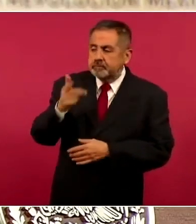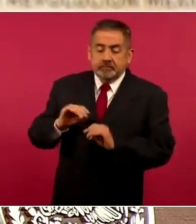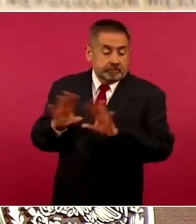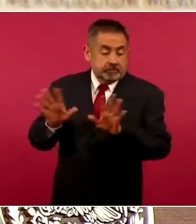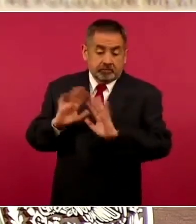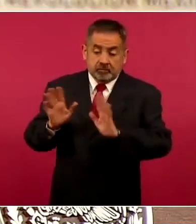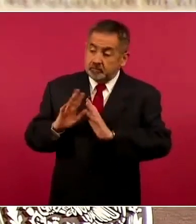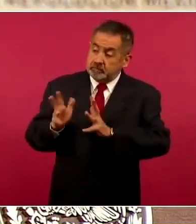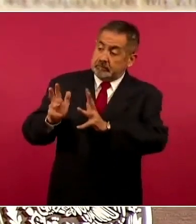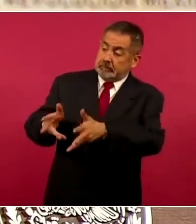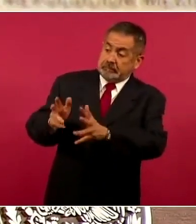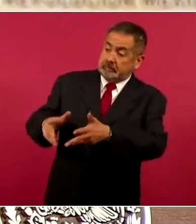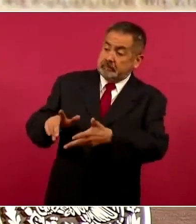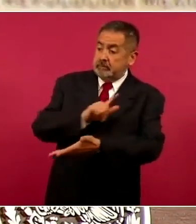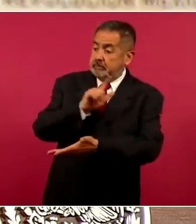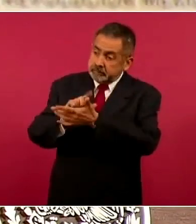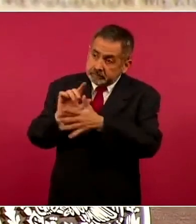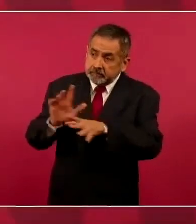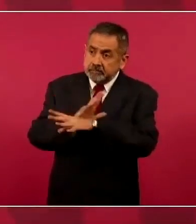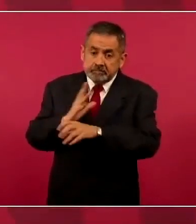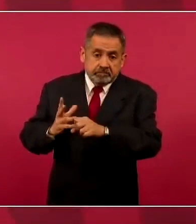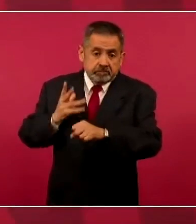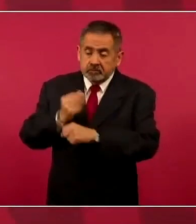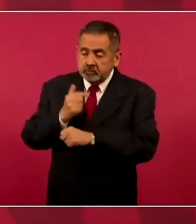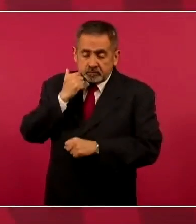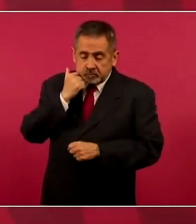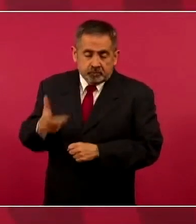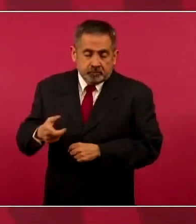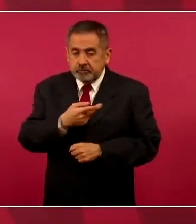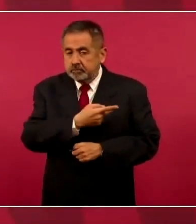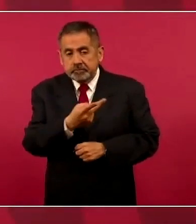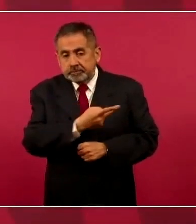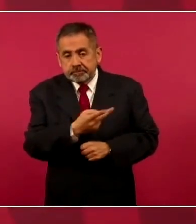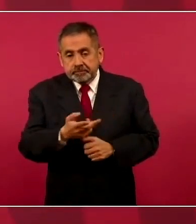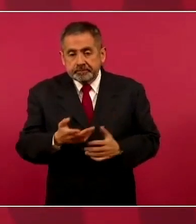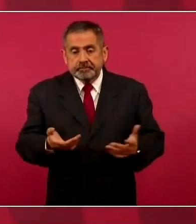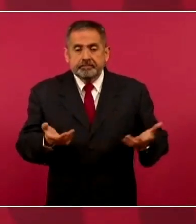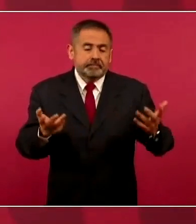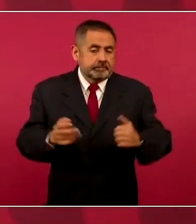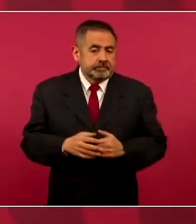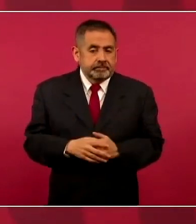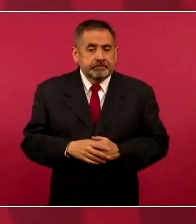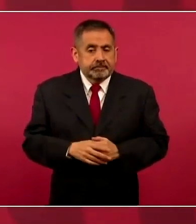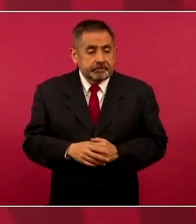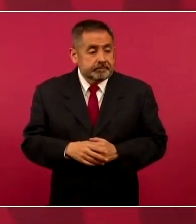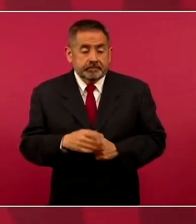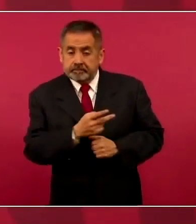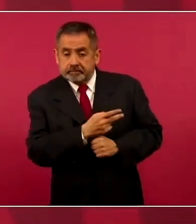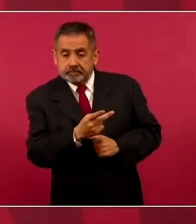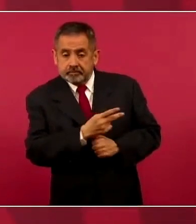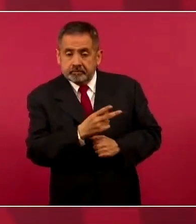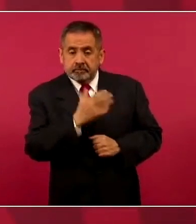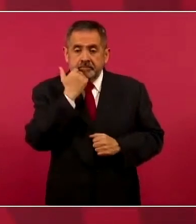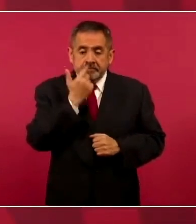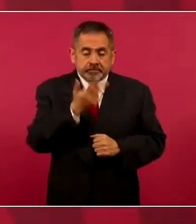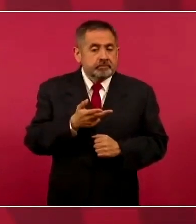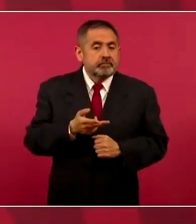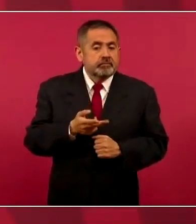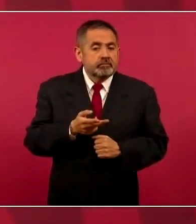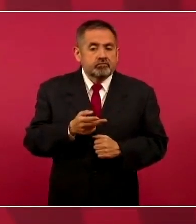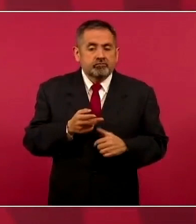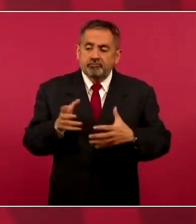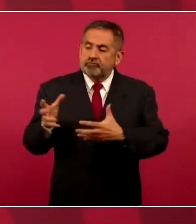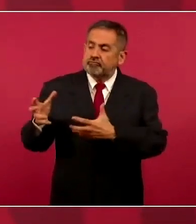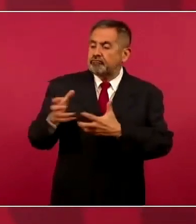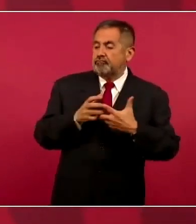reforma electoral porque quieren tener el